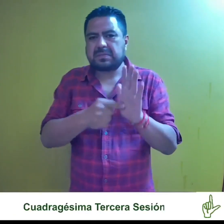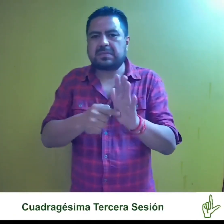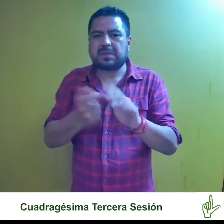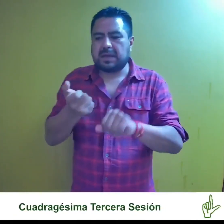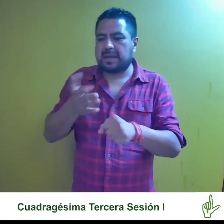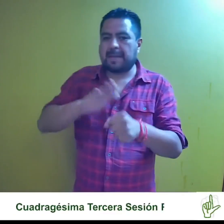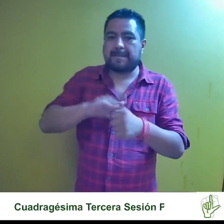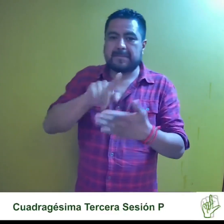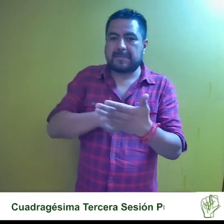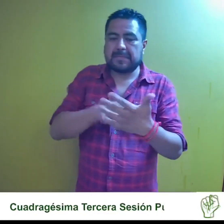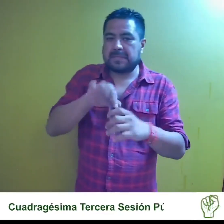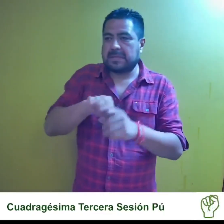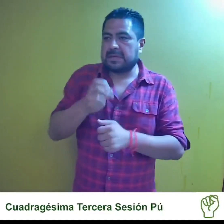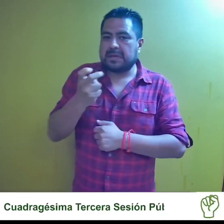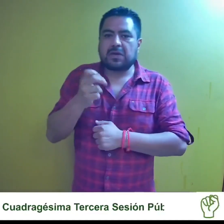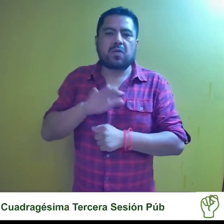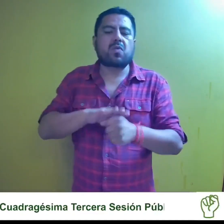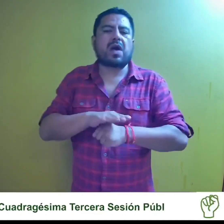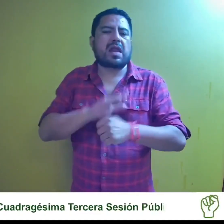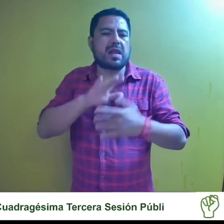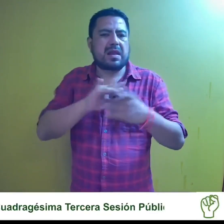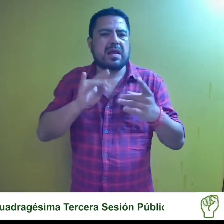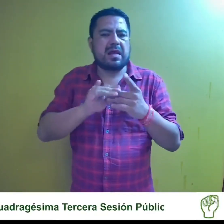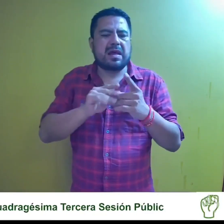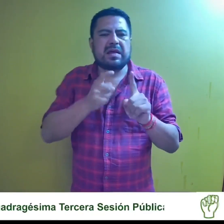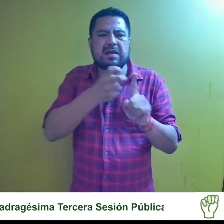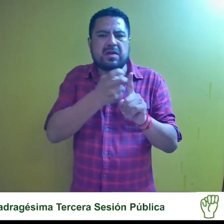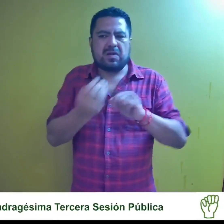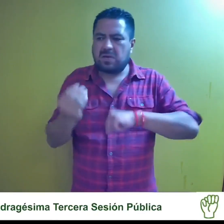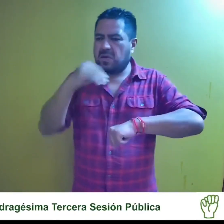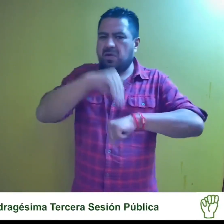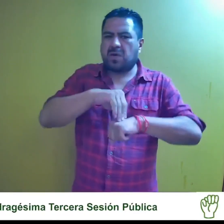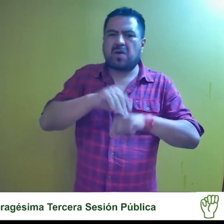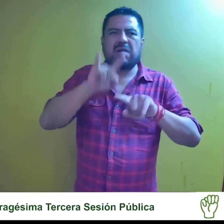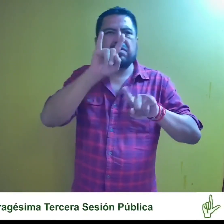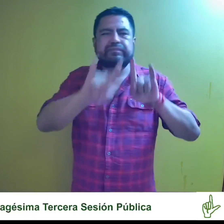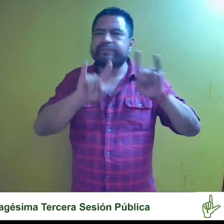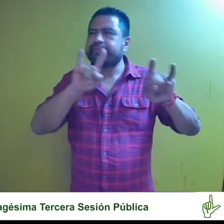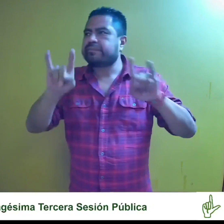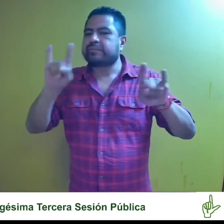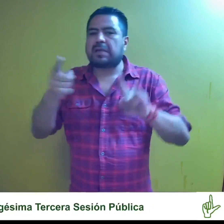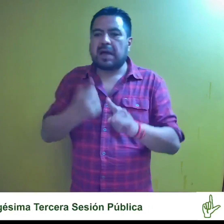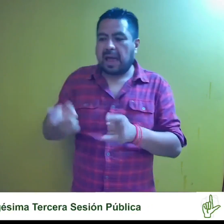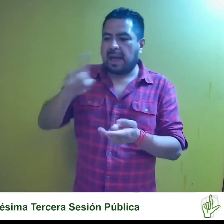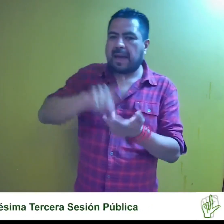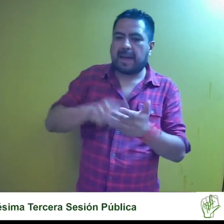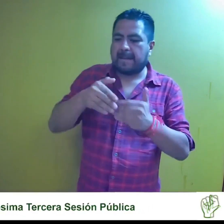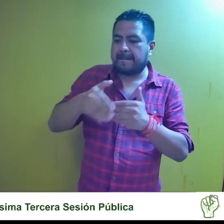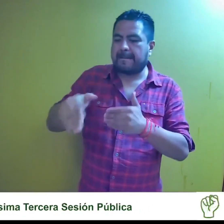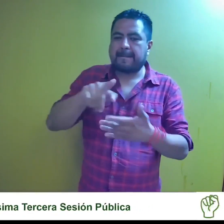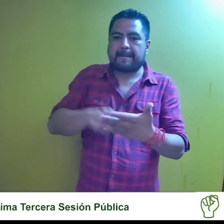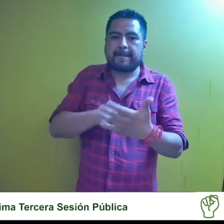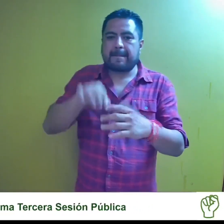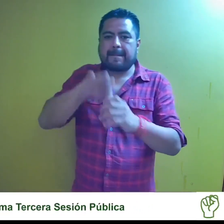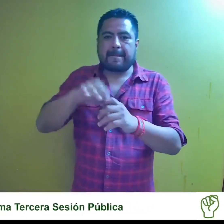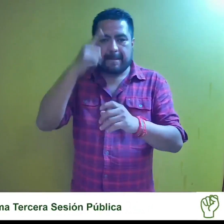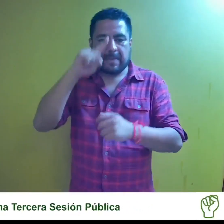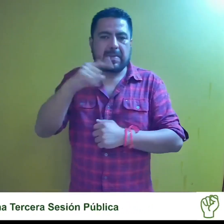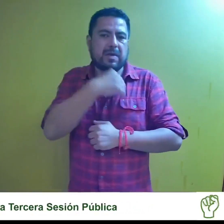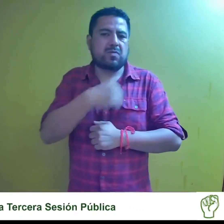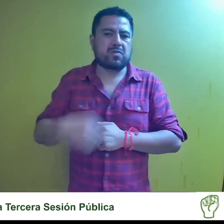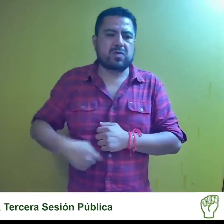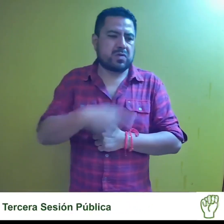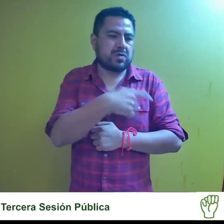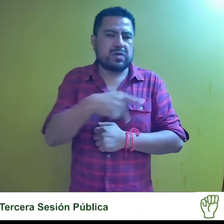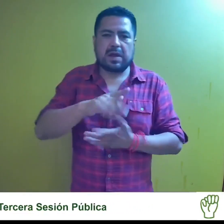Administrativa Electoral de las que se desprende plenamente que la colocación del ONAS fue realizada dentro del periodo de campañas electorales para los ayuntamientos.